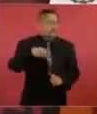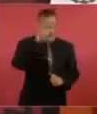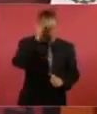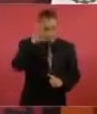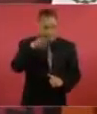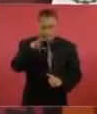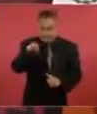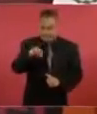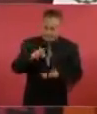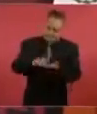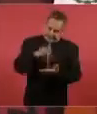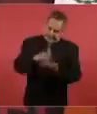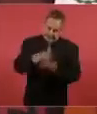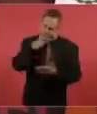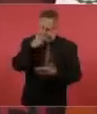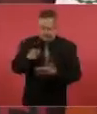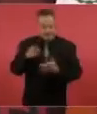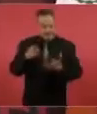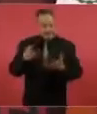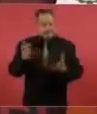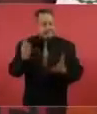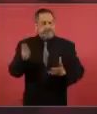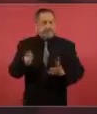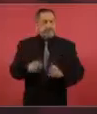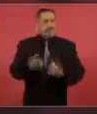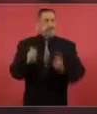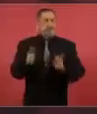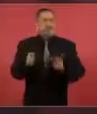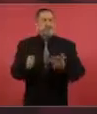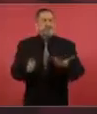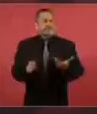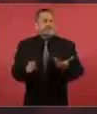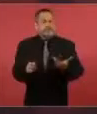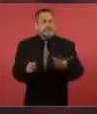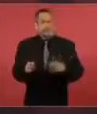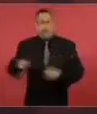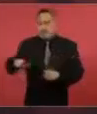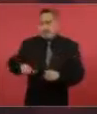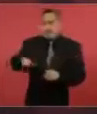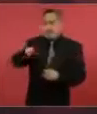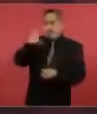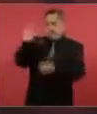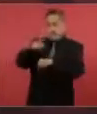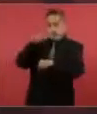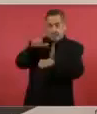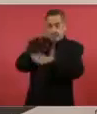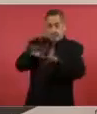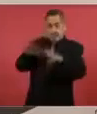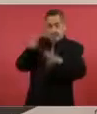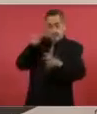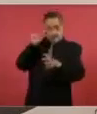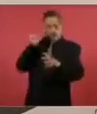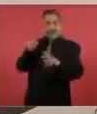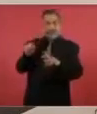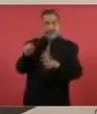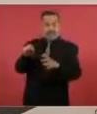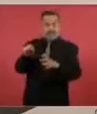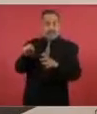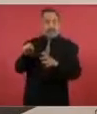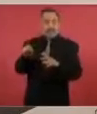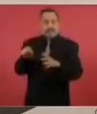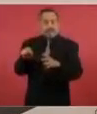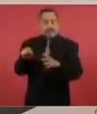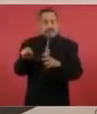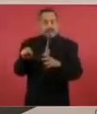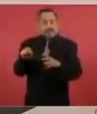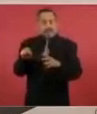olvide, que el gobierno federal para atender el